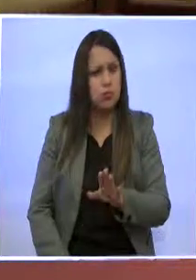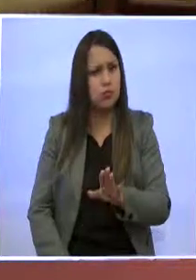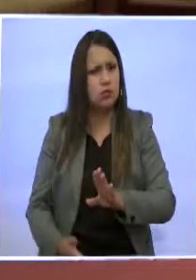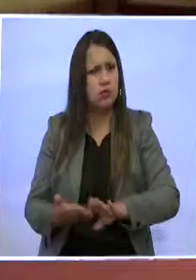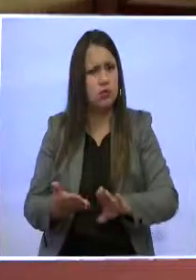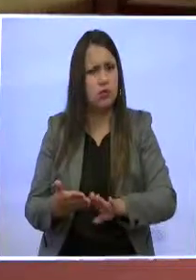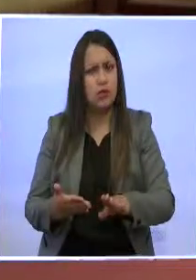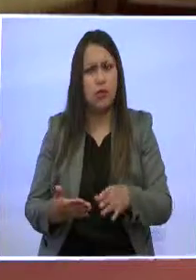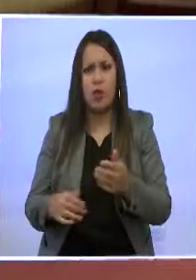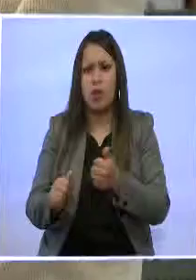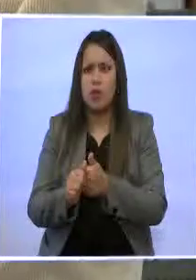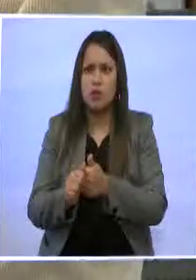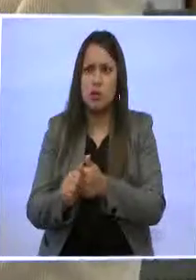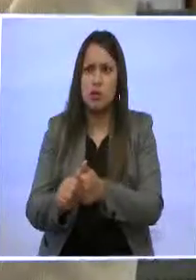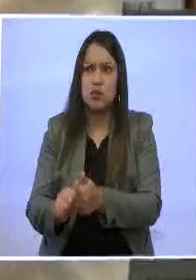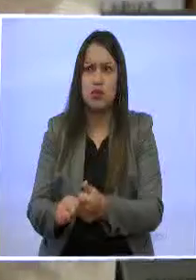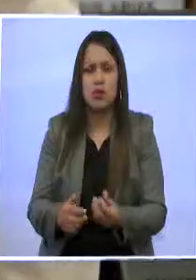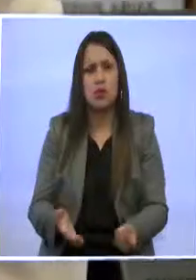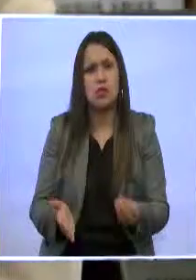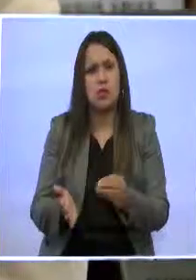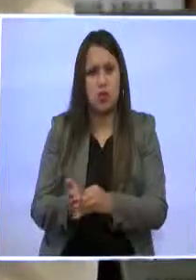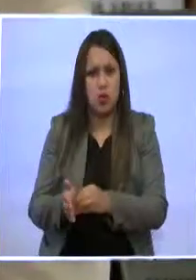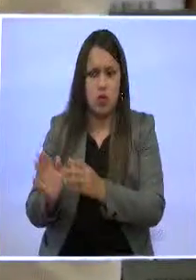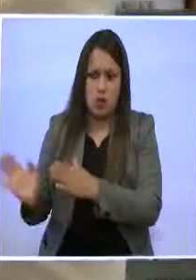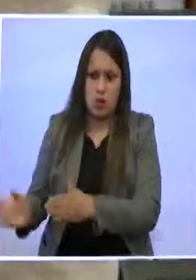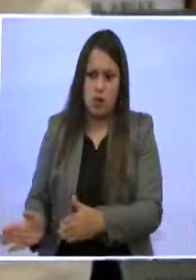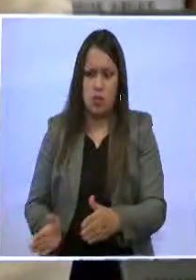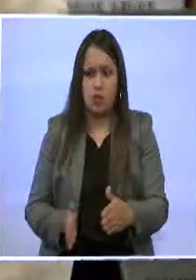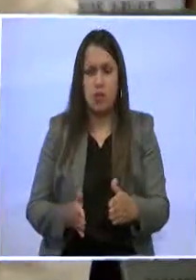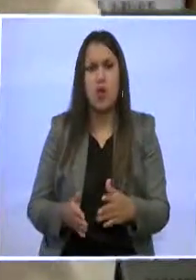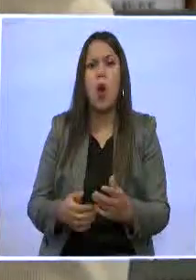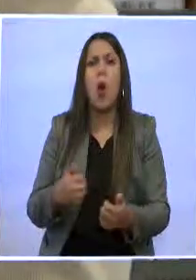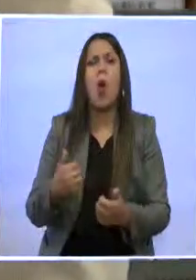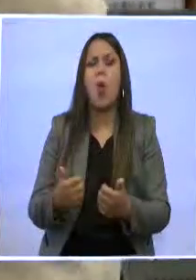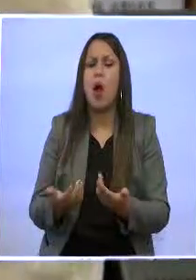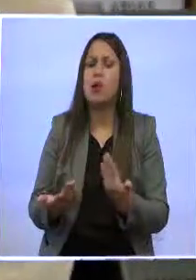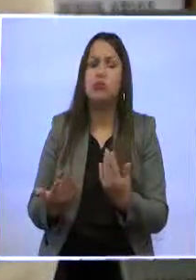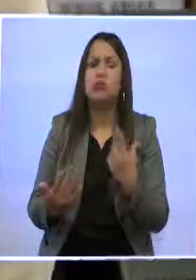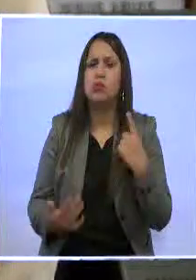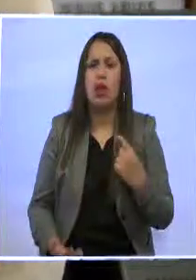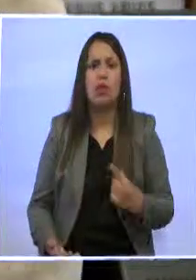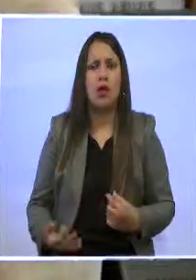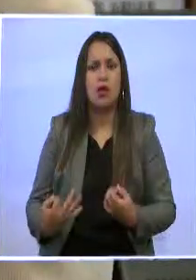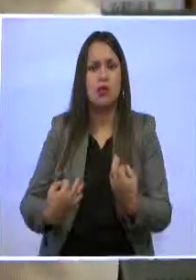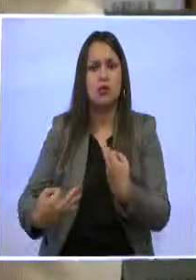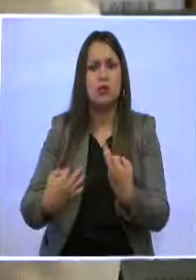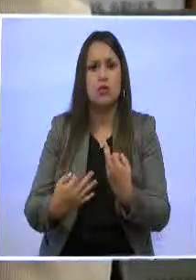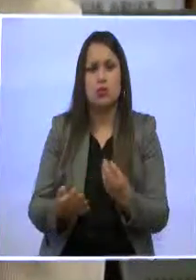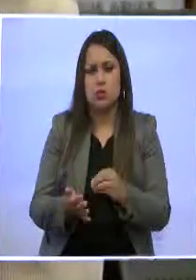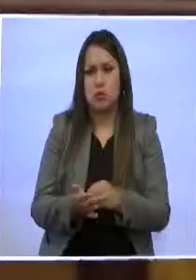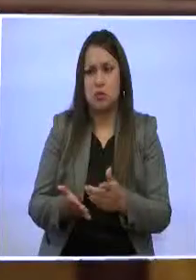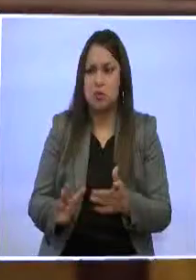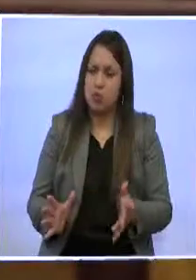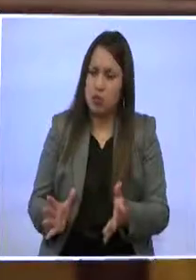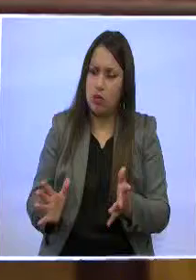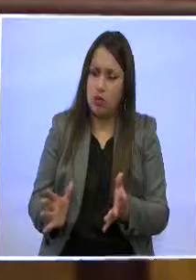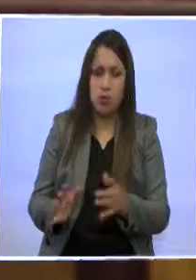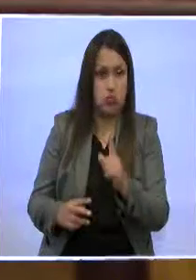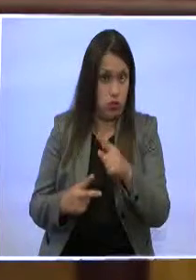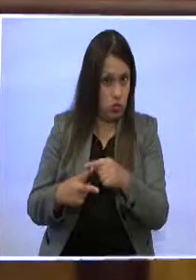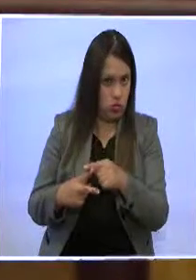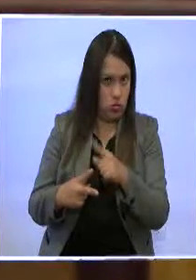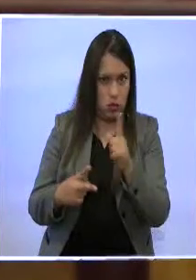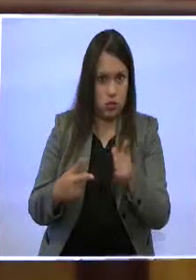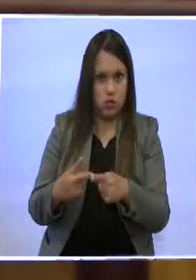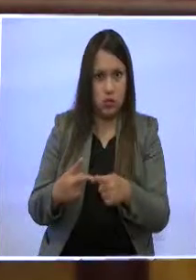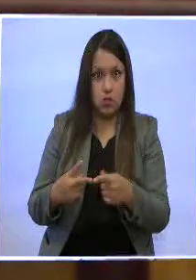el seguimiento para plasmar de lo que está en el papel precisamente a los barrios? Porque lo que dicen es, bueno, una cosa es la iniciativa, lo que se entrega en el seno del